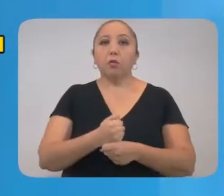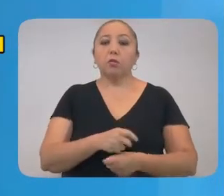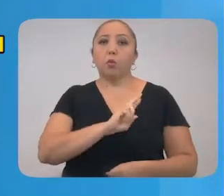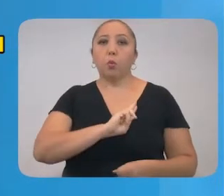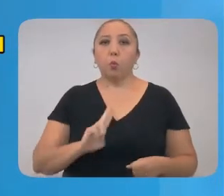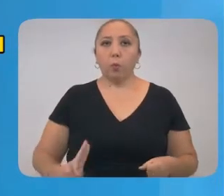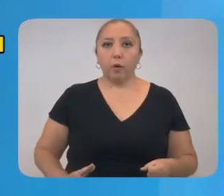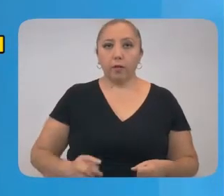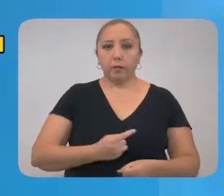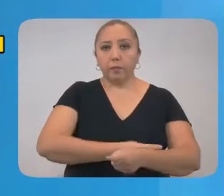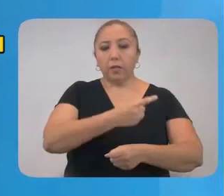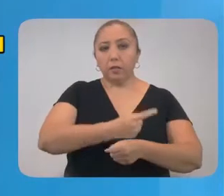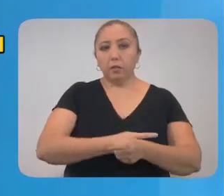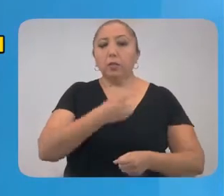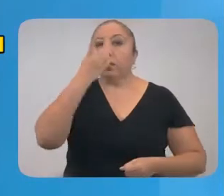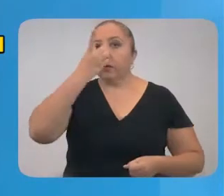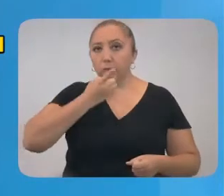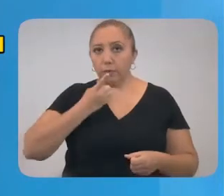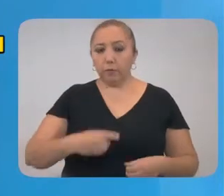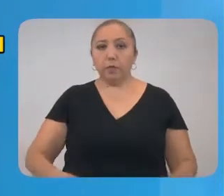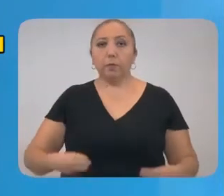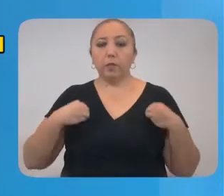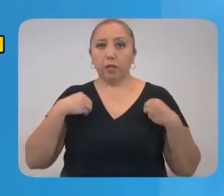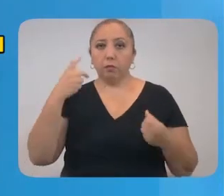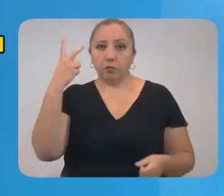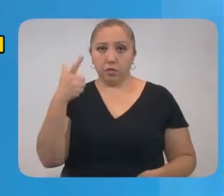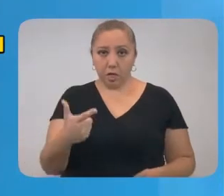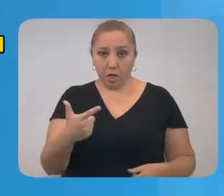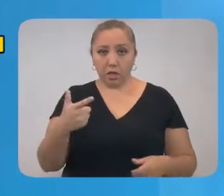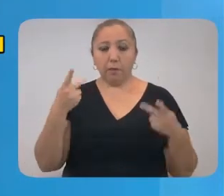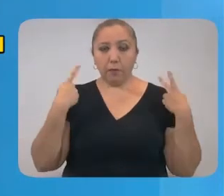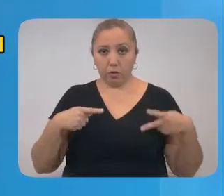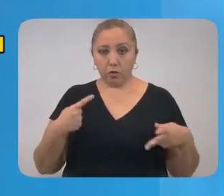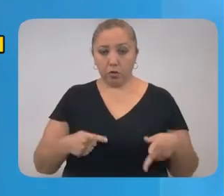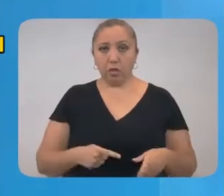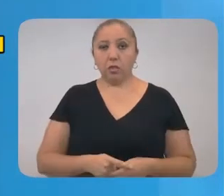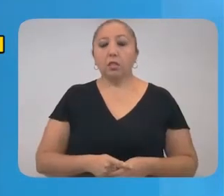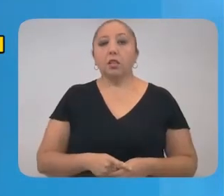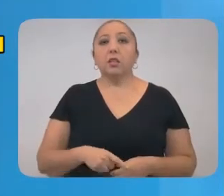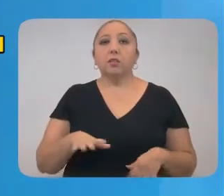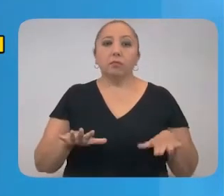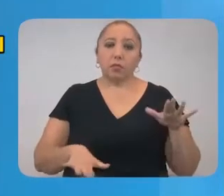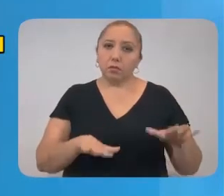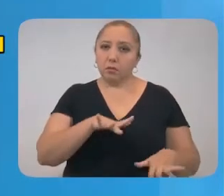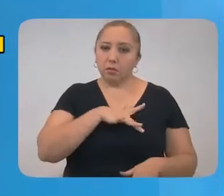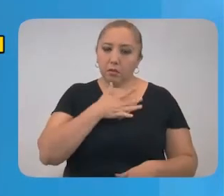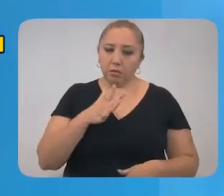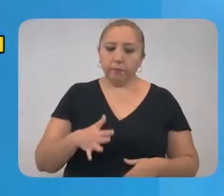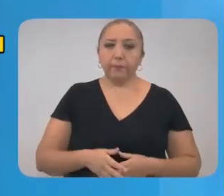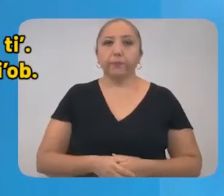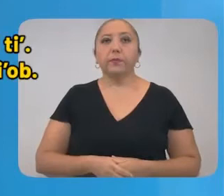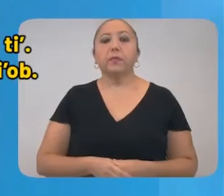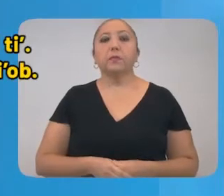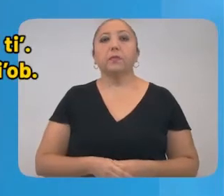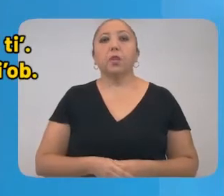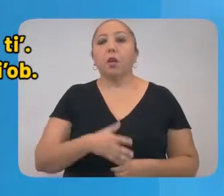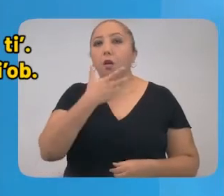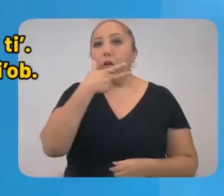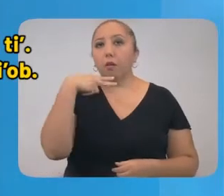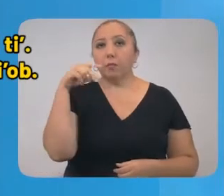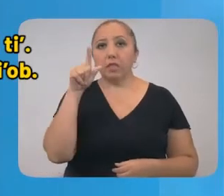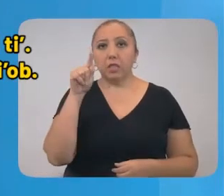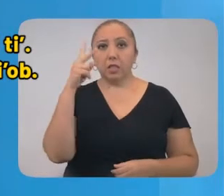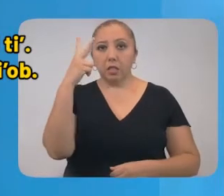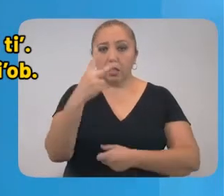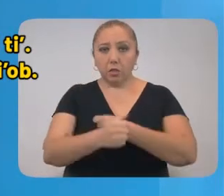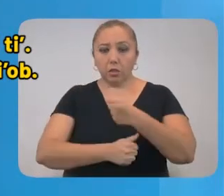antecedentes de hipertensión y diabetes. Vivía con 7 personas, las cuales han presentado síntomas leves. Hombre de